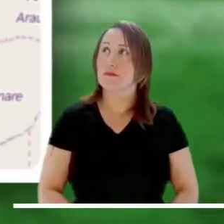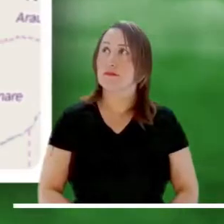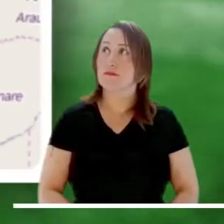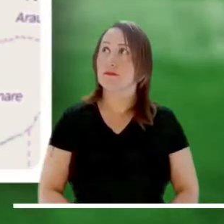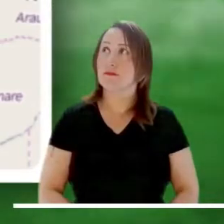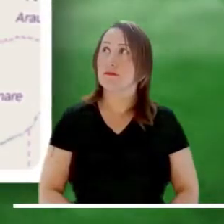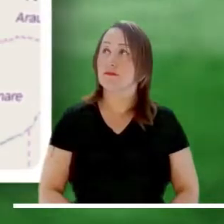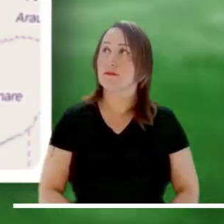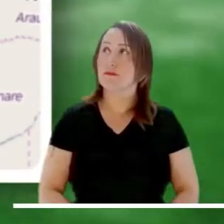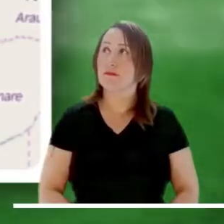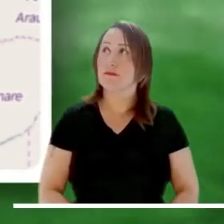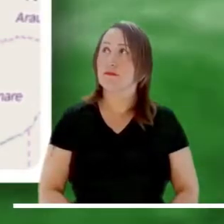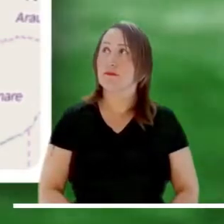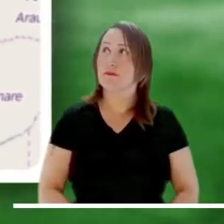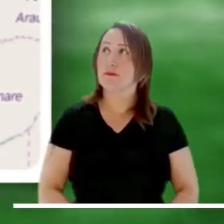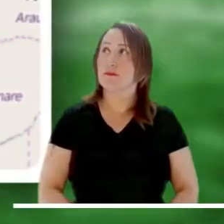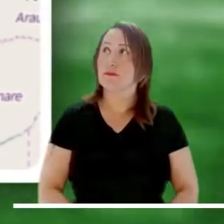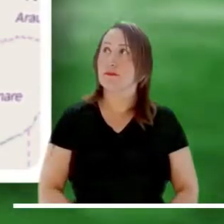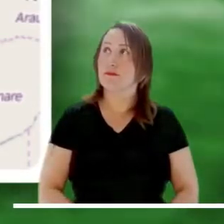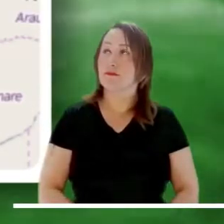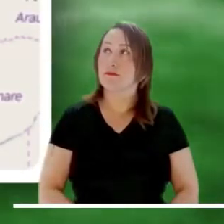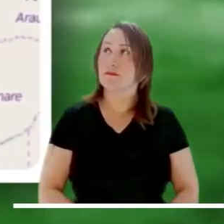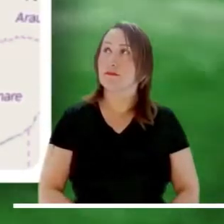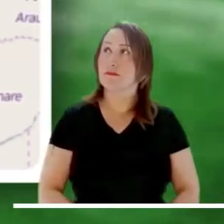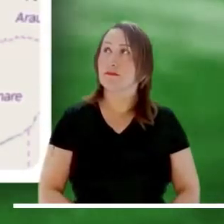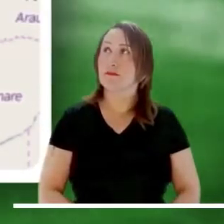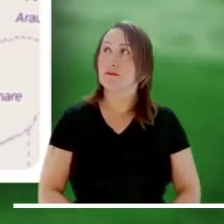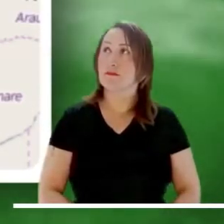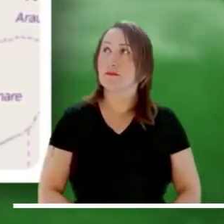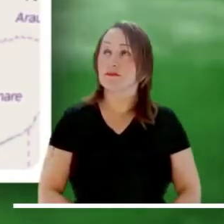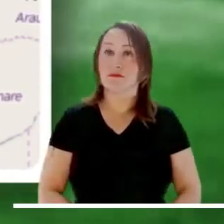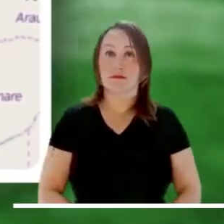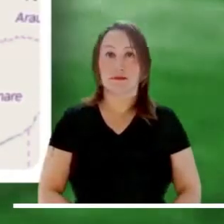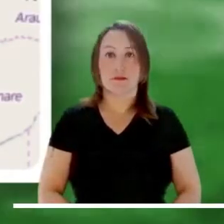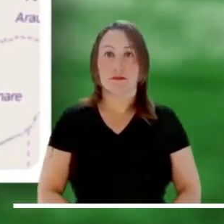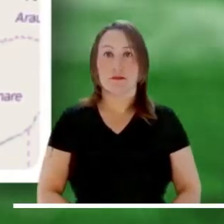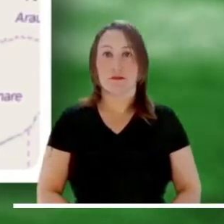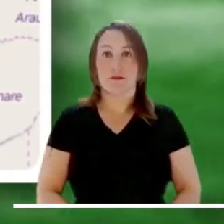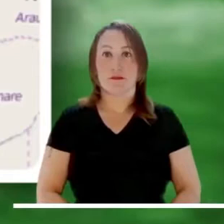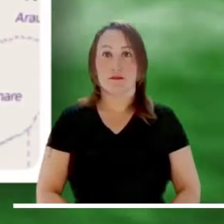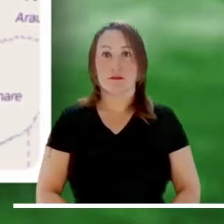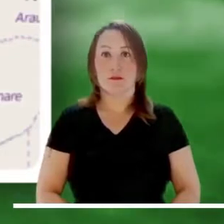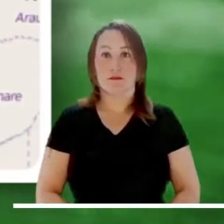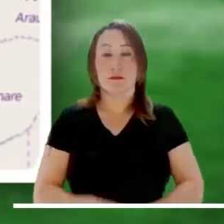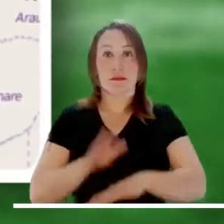lo que afectó varias viviendas en los municipios de Cisneros y San Roque, Antioquia.